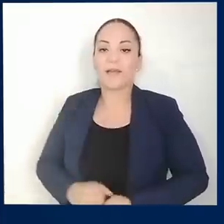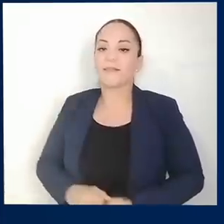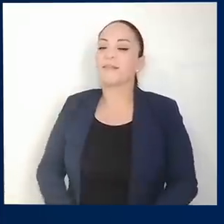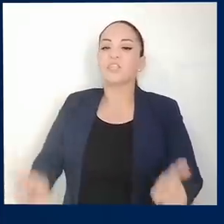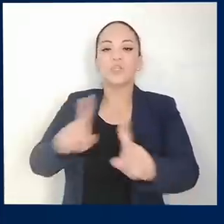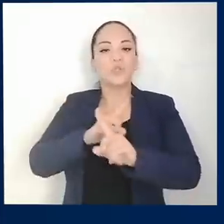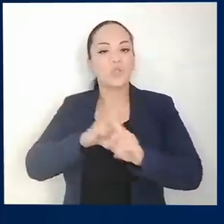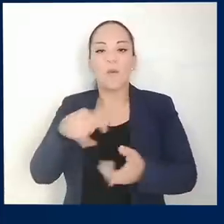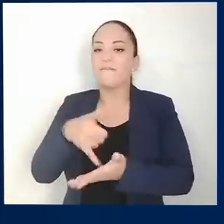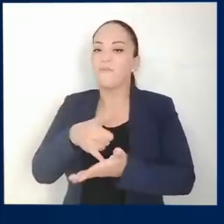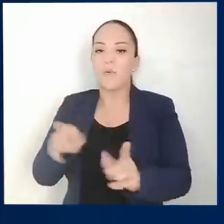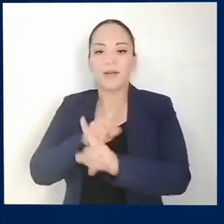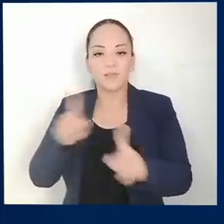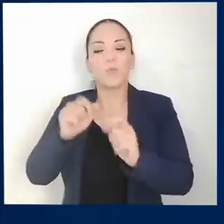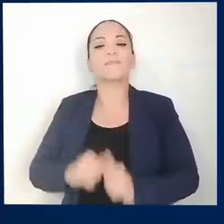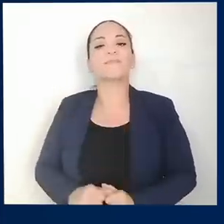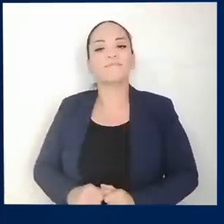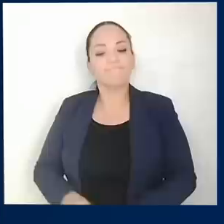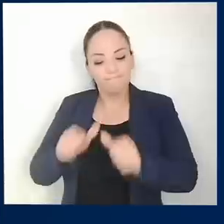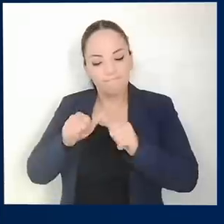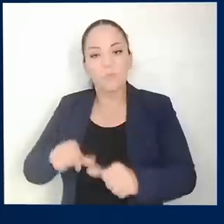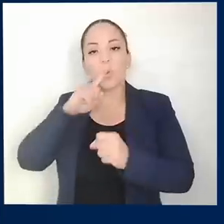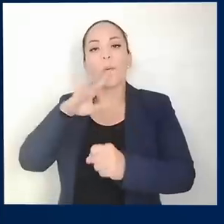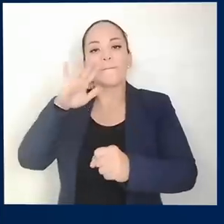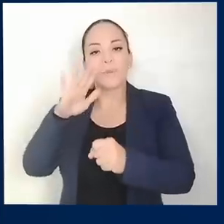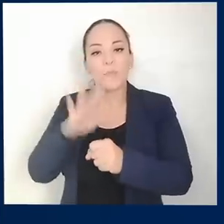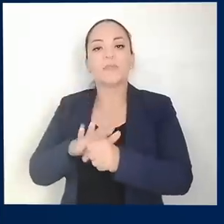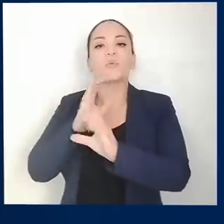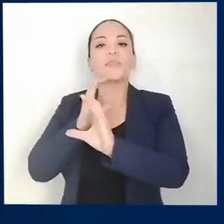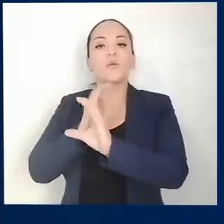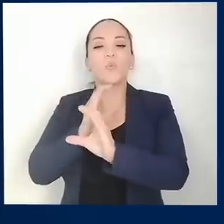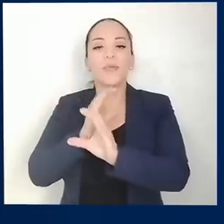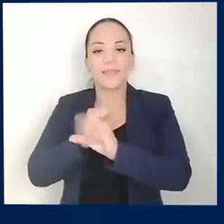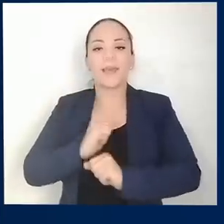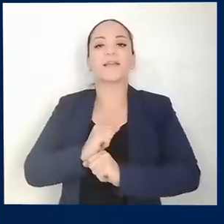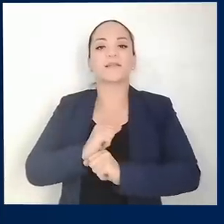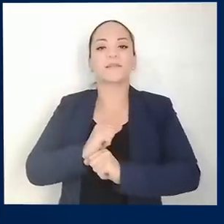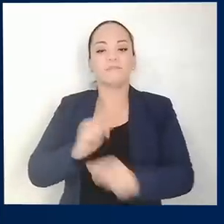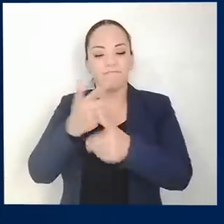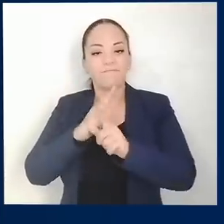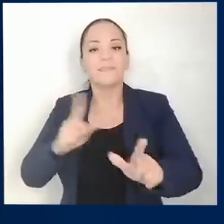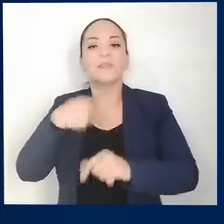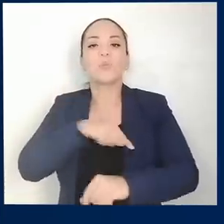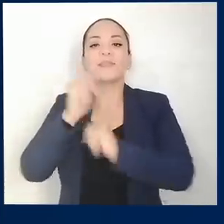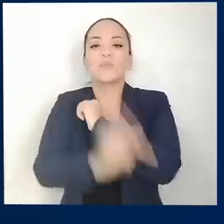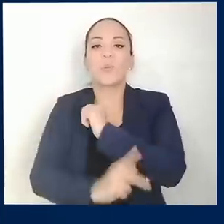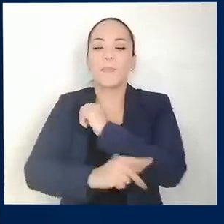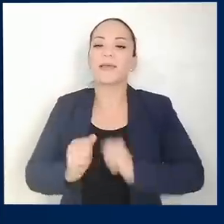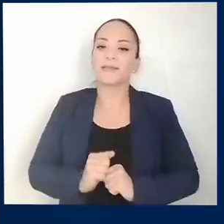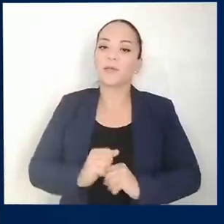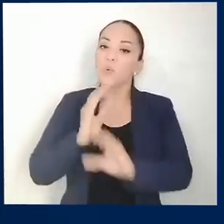no va a aflojar con el compromiso de cuidar la soberanía de nuestro país,